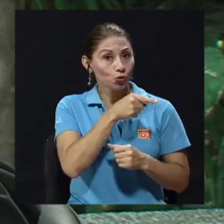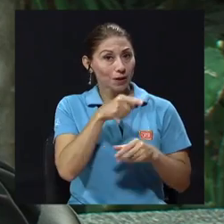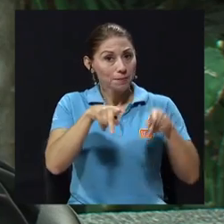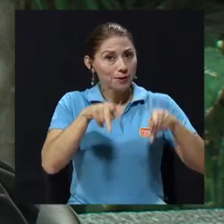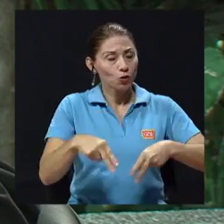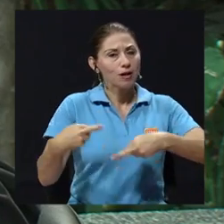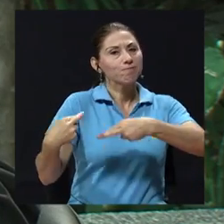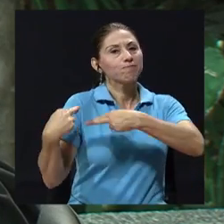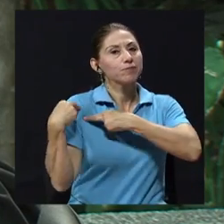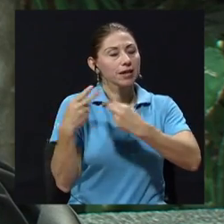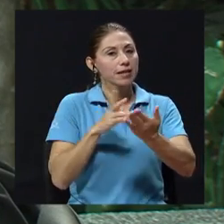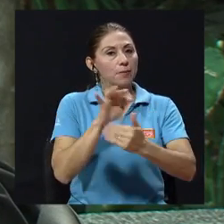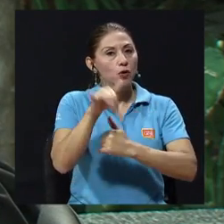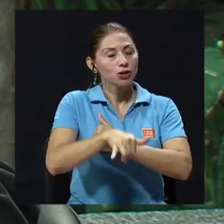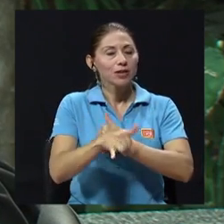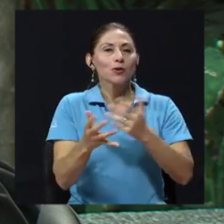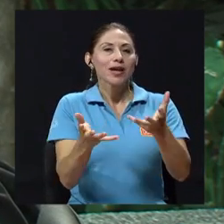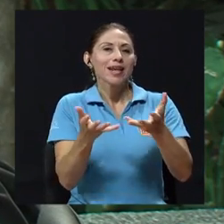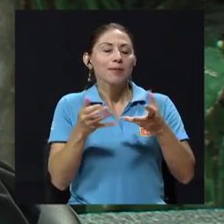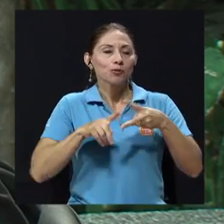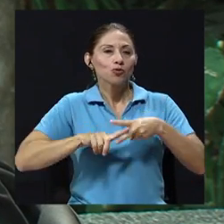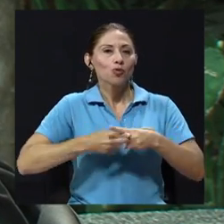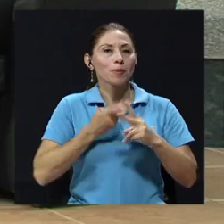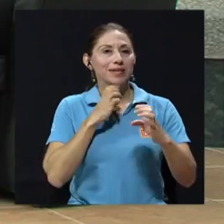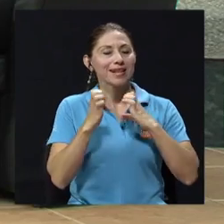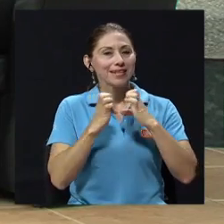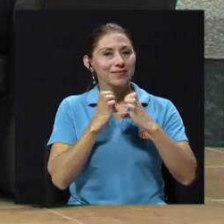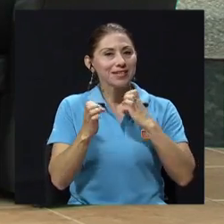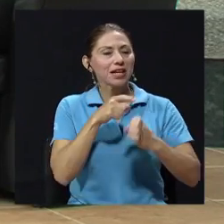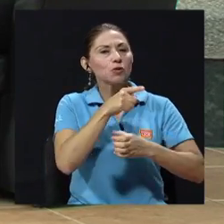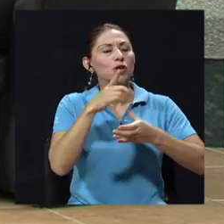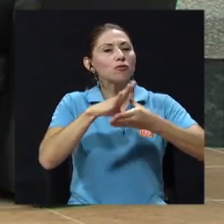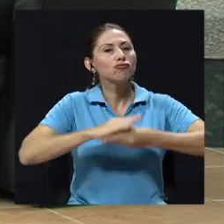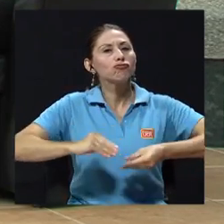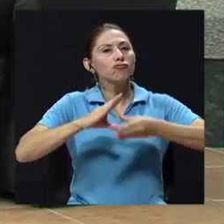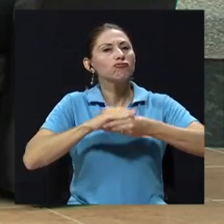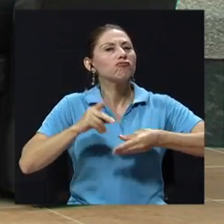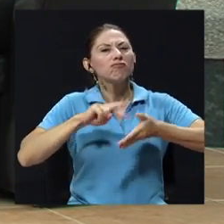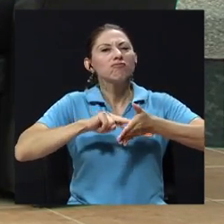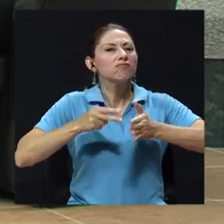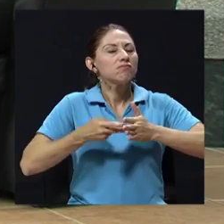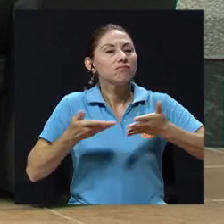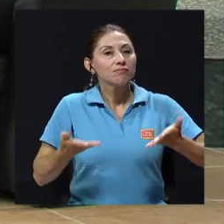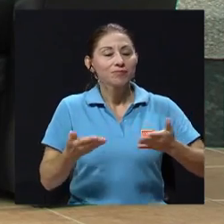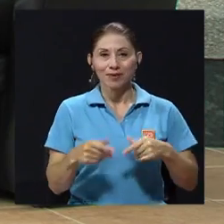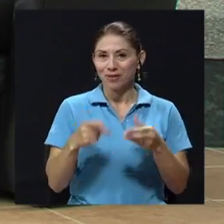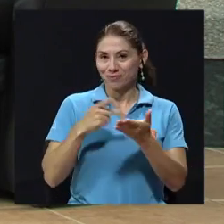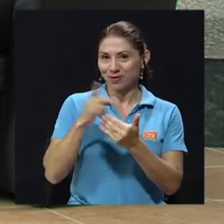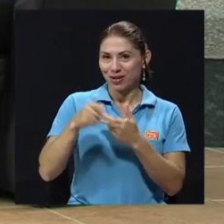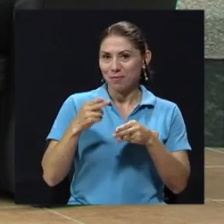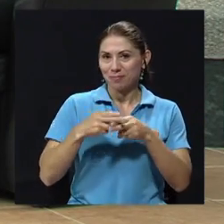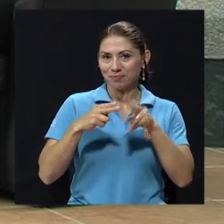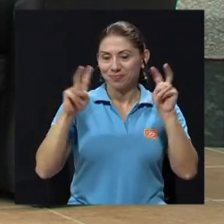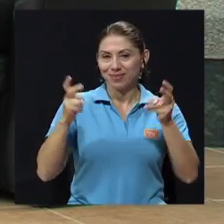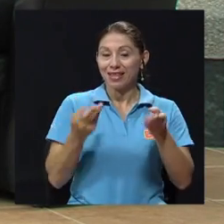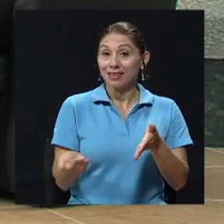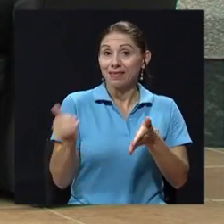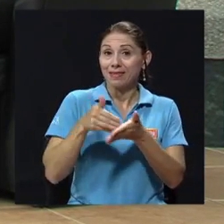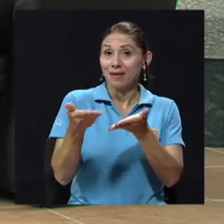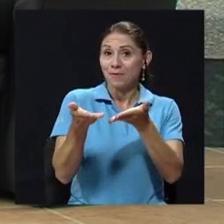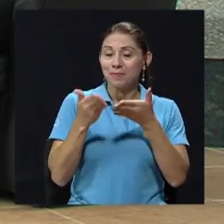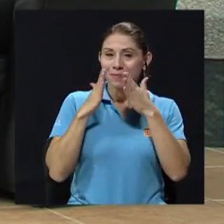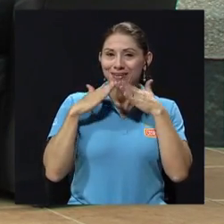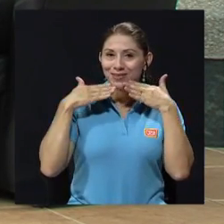proyecto, que comencemos la entrevista y nos comenten qué consiste. Bueno, Devuélveme la sonrisa surge